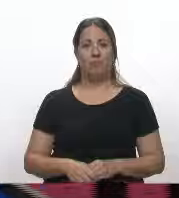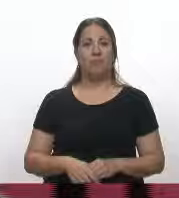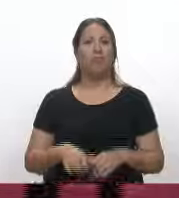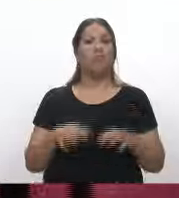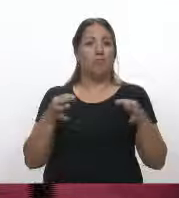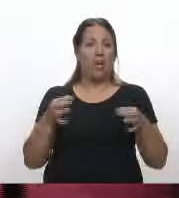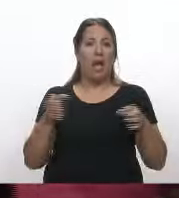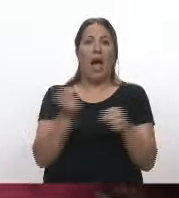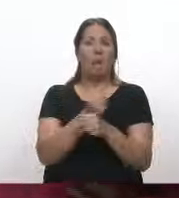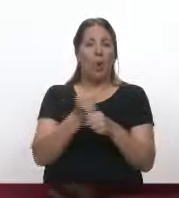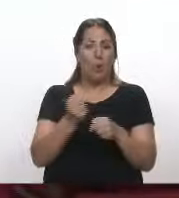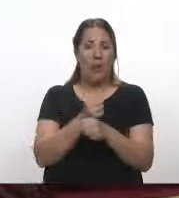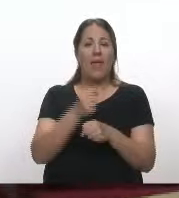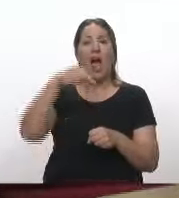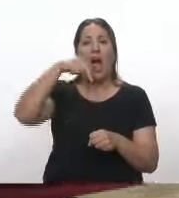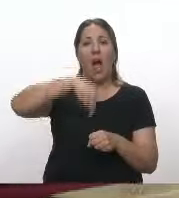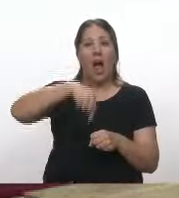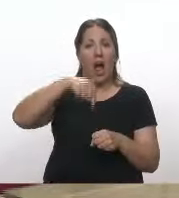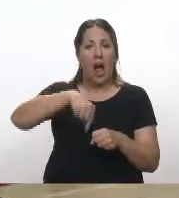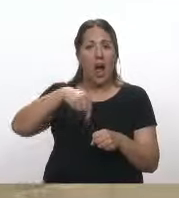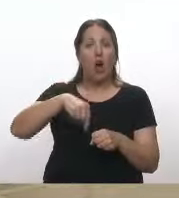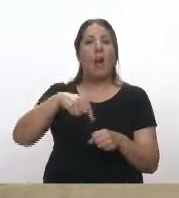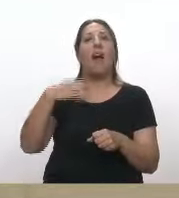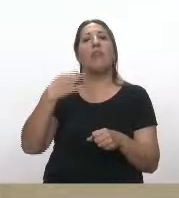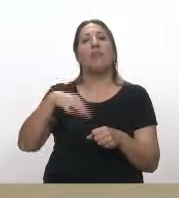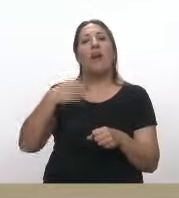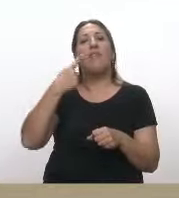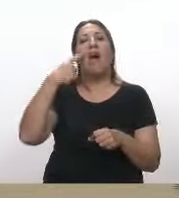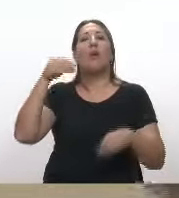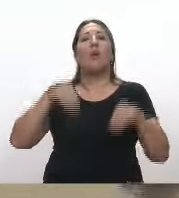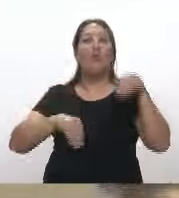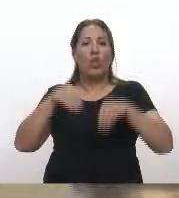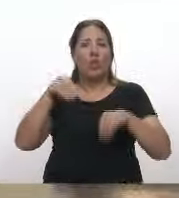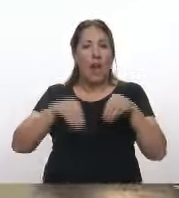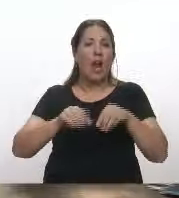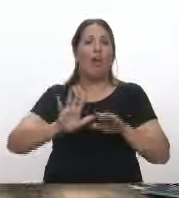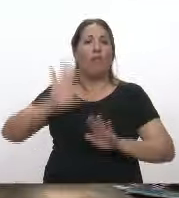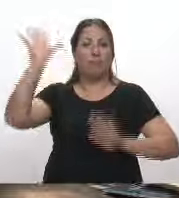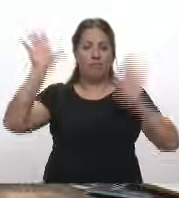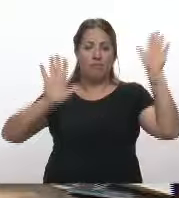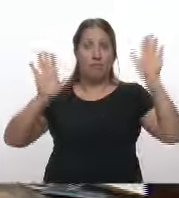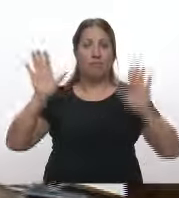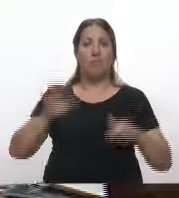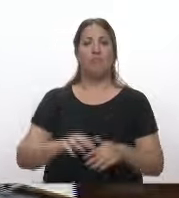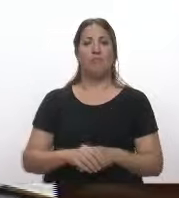Aprobado. Corresponde ahora que se lo someta a votación a mano alzada.